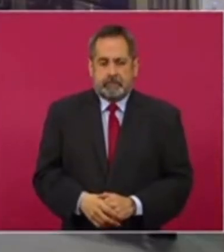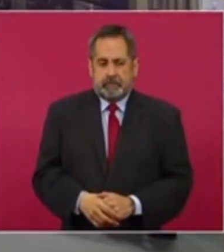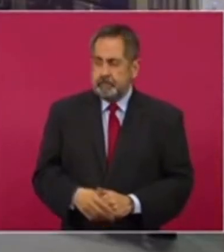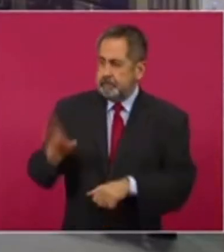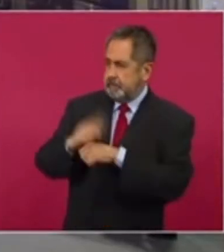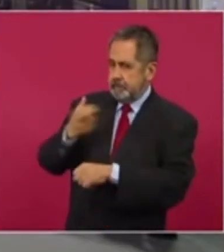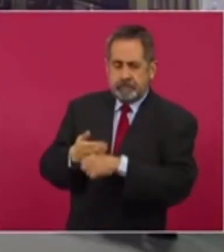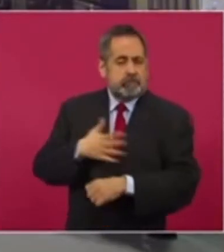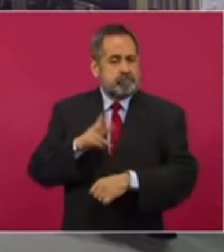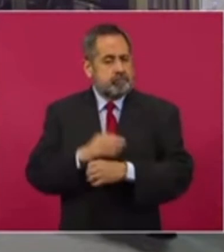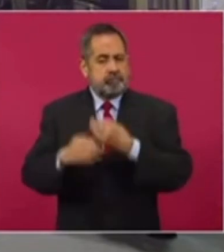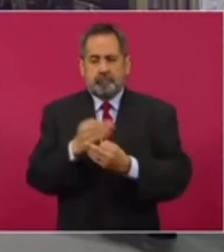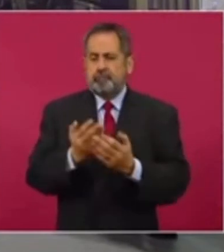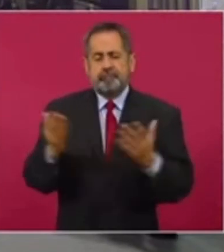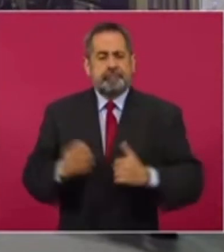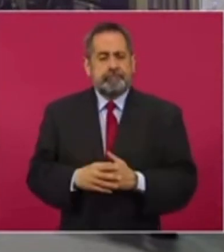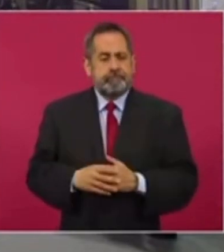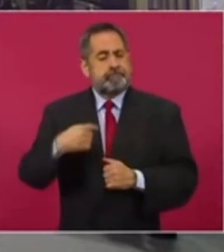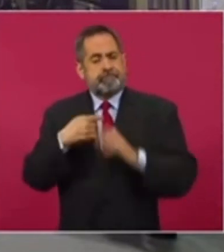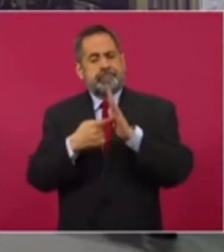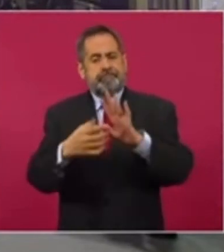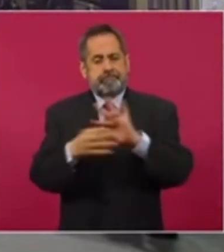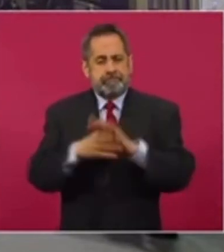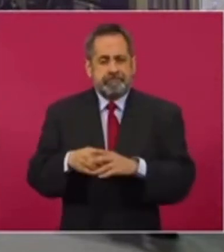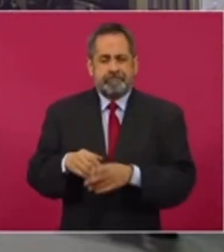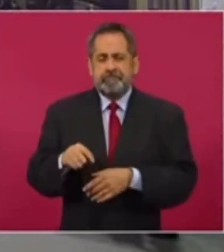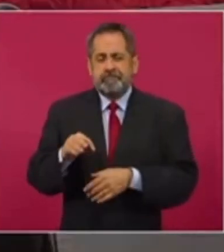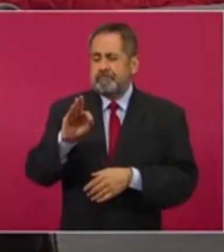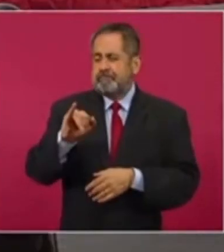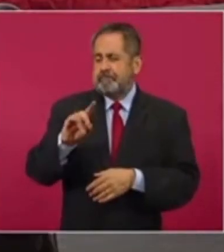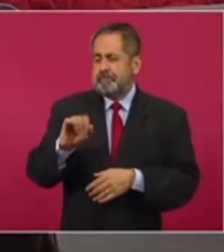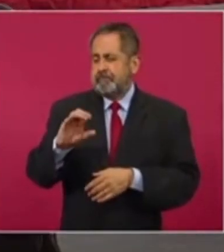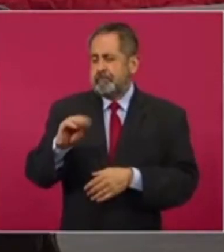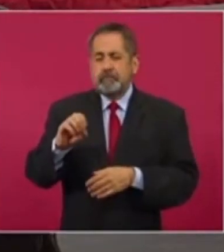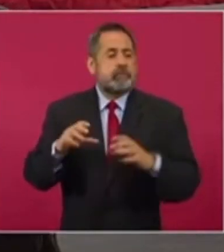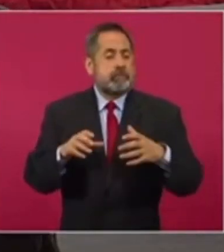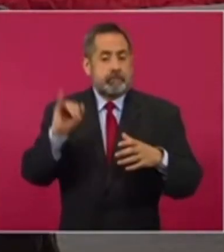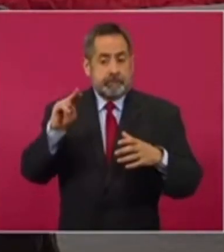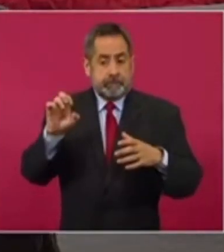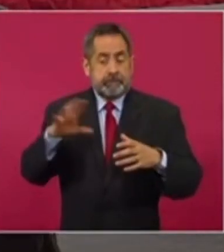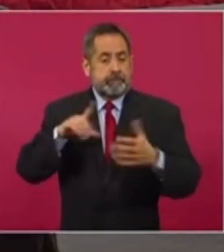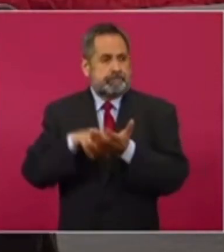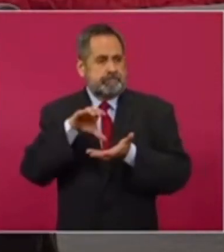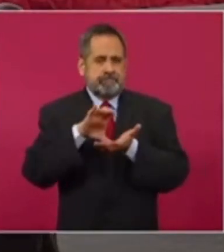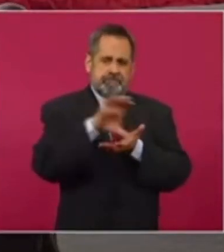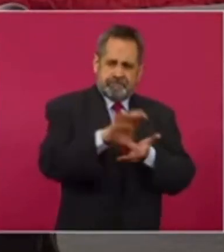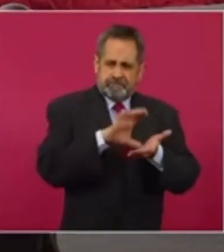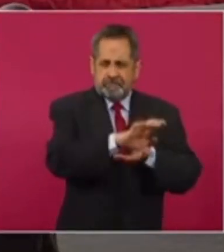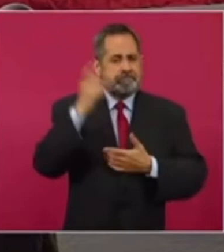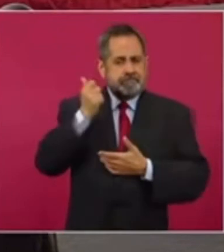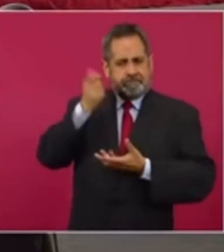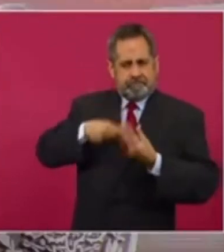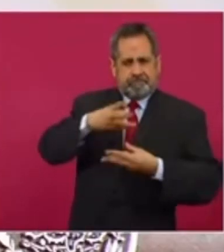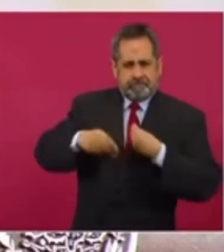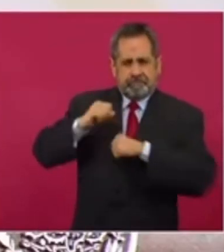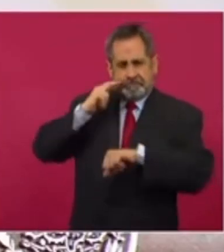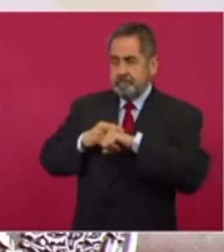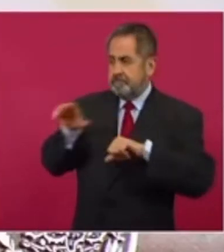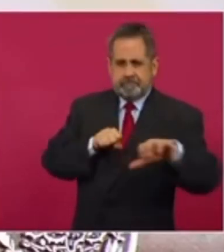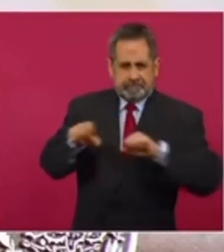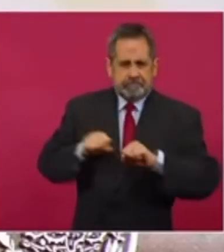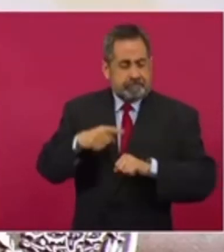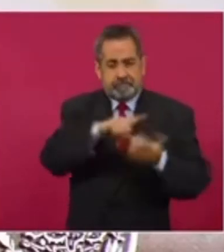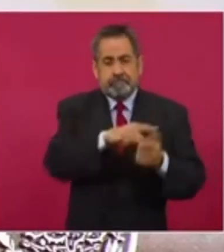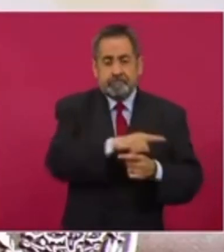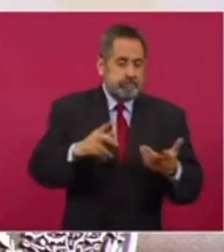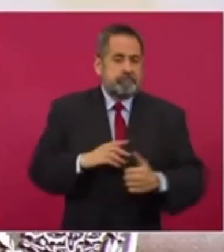Gracias, señor secretario. Buenos días a todos y todos. Me toca exponer el tema de fideicomisos. El INE actualmente cuenta con dos fideicomisos públicos donde él es el fideicomitente, el dueño de ese